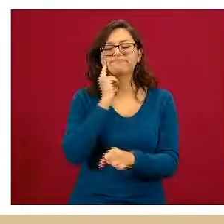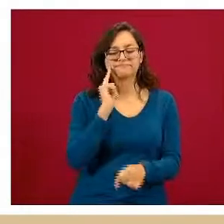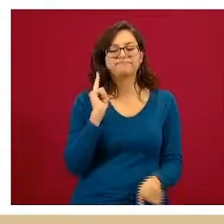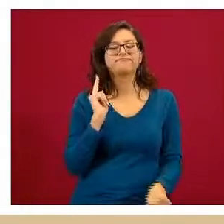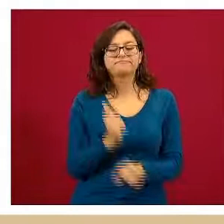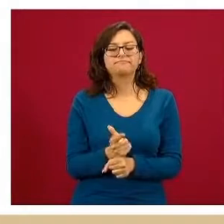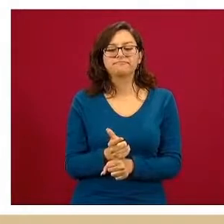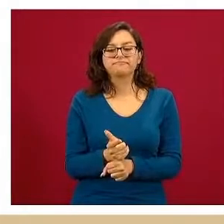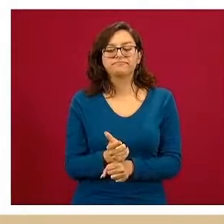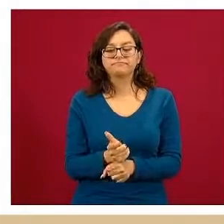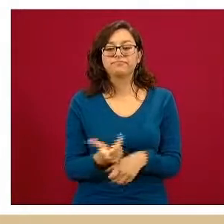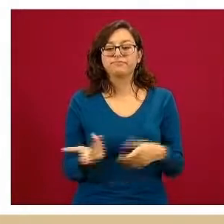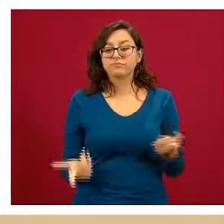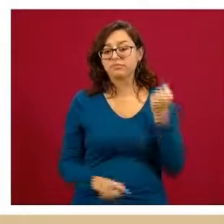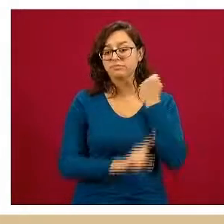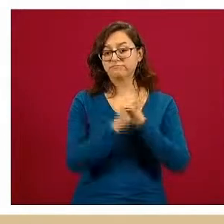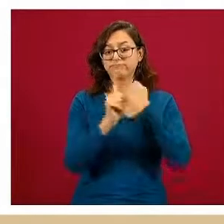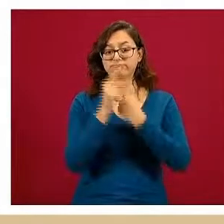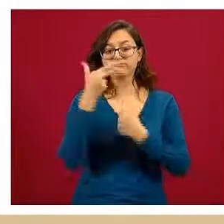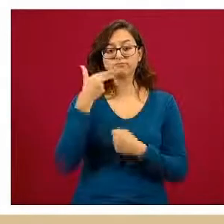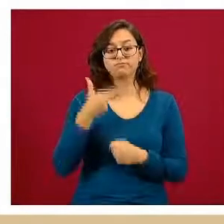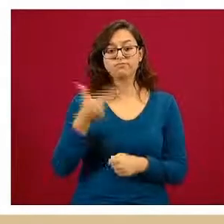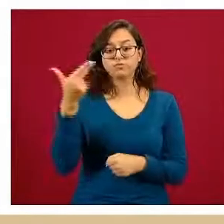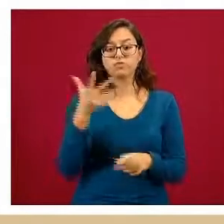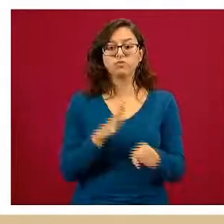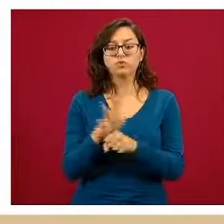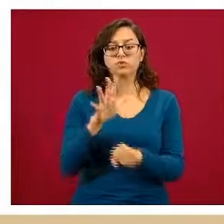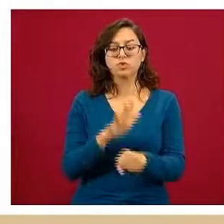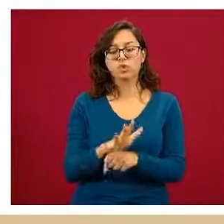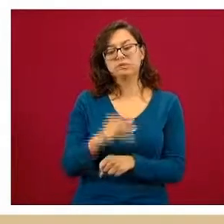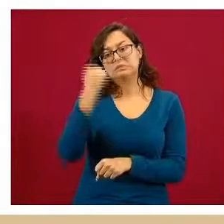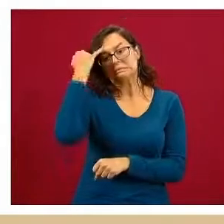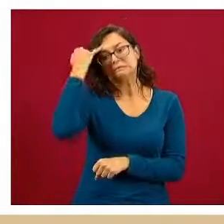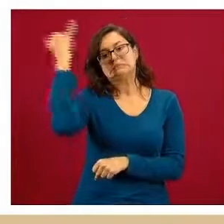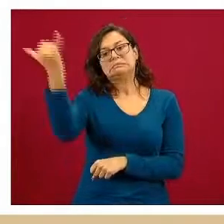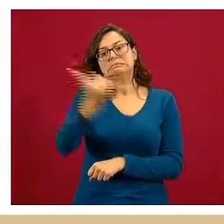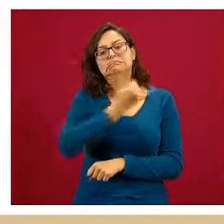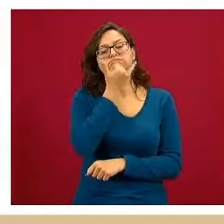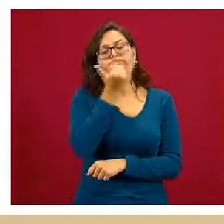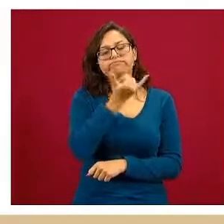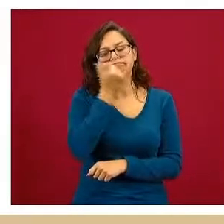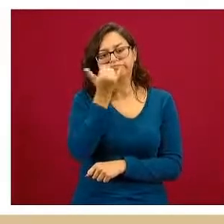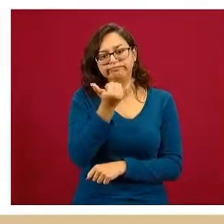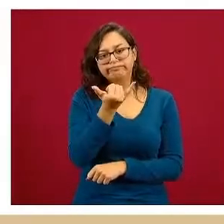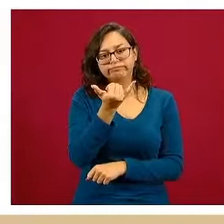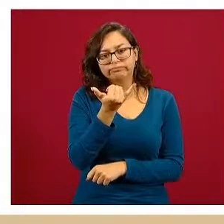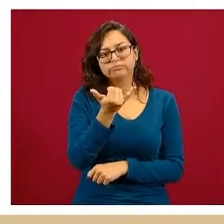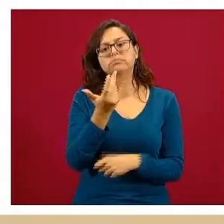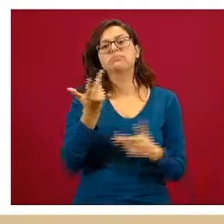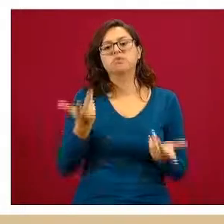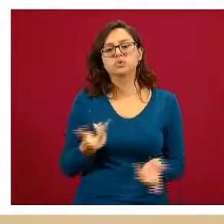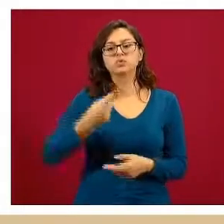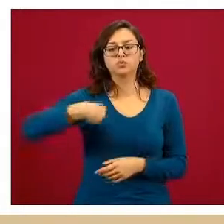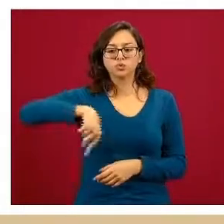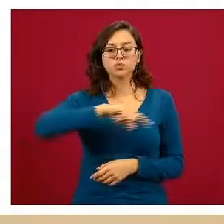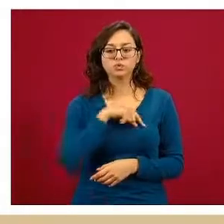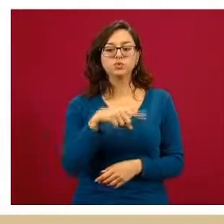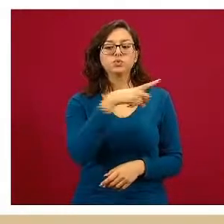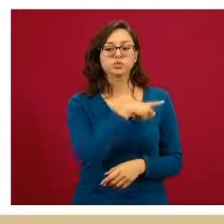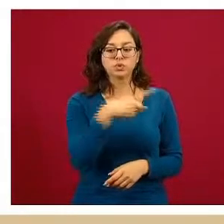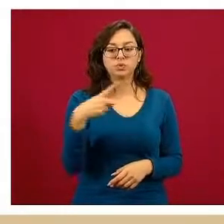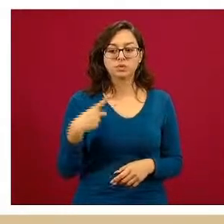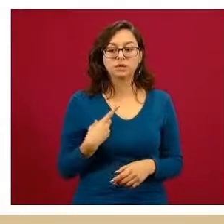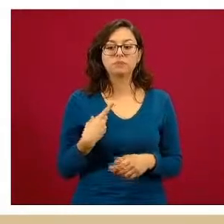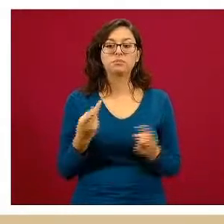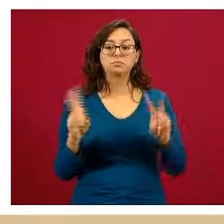para el problema del suicidio es la estigmatización que lo mencionó el doctor Quijada entonces tenemos que hablar del